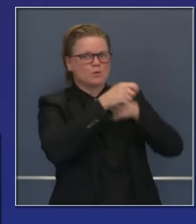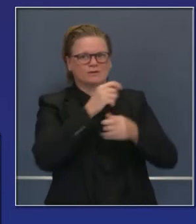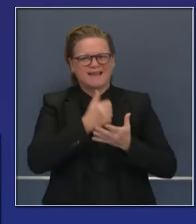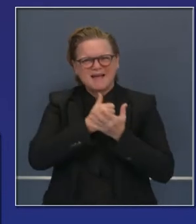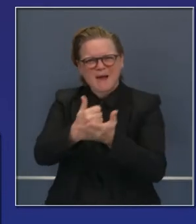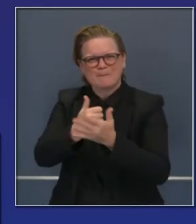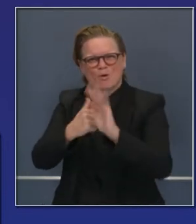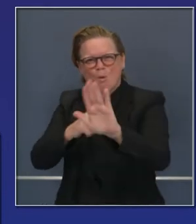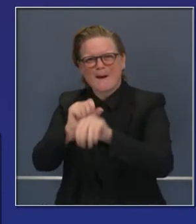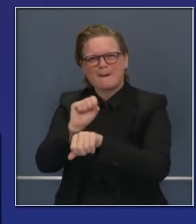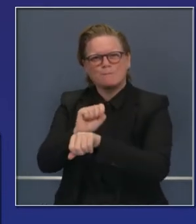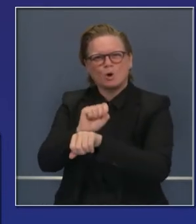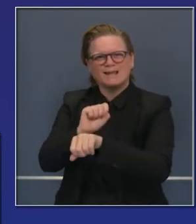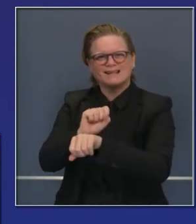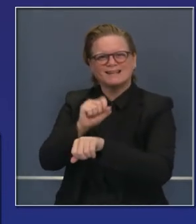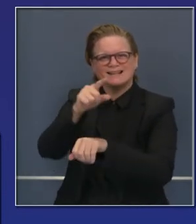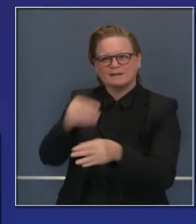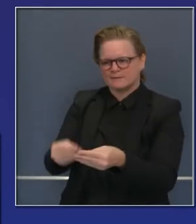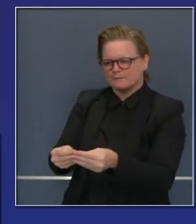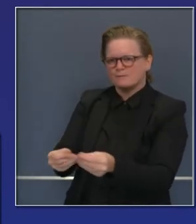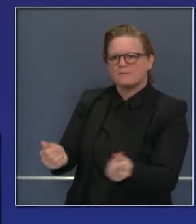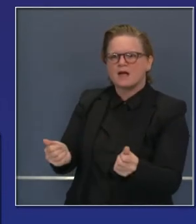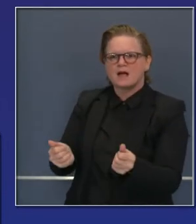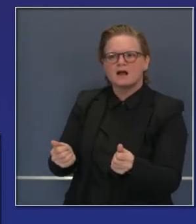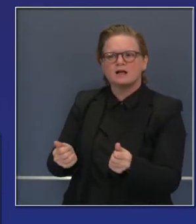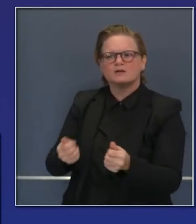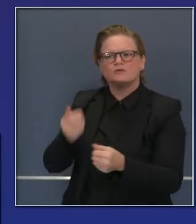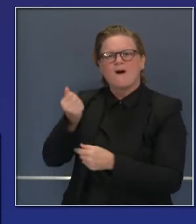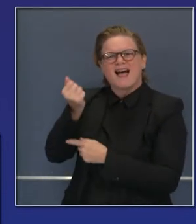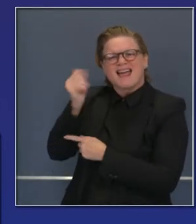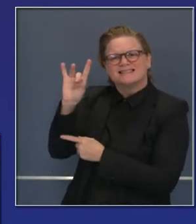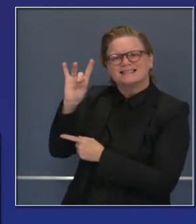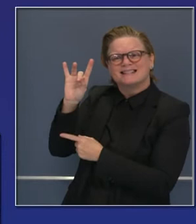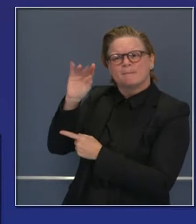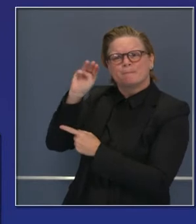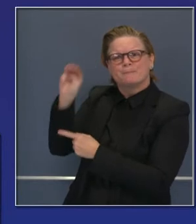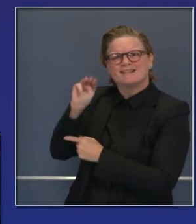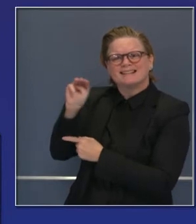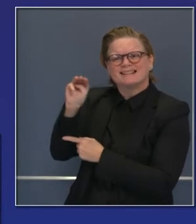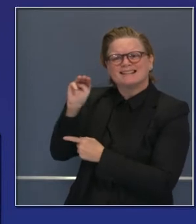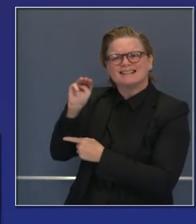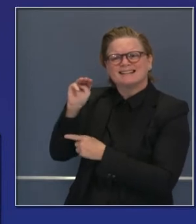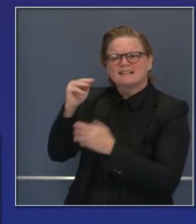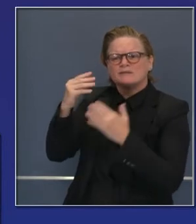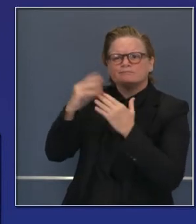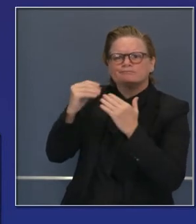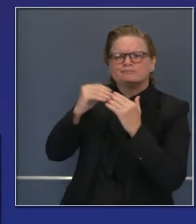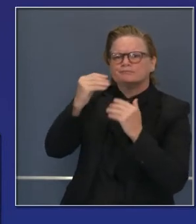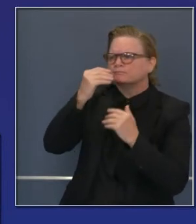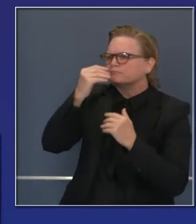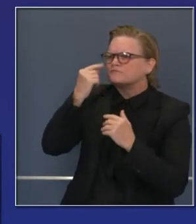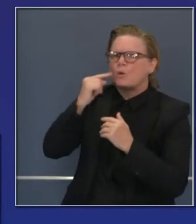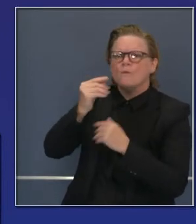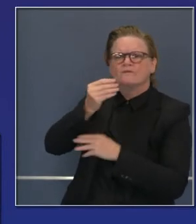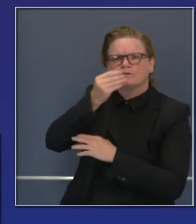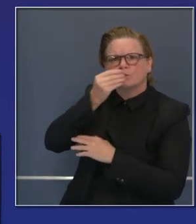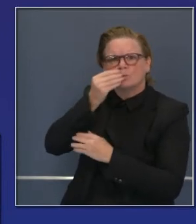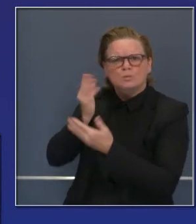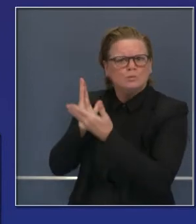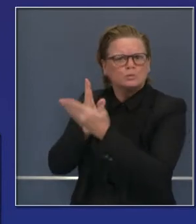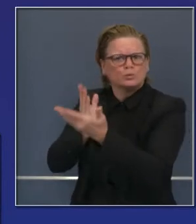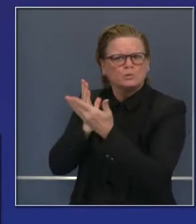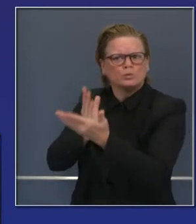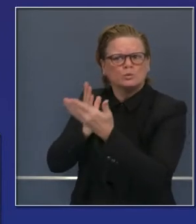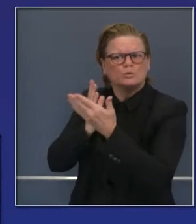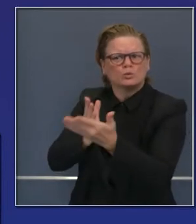10,000 trabajos en la industria de comida y queremos llegar todavía a niveles más altos. Y si seguimos presionando más y más